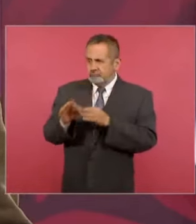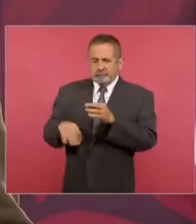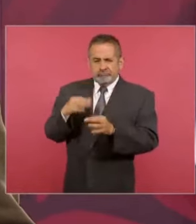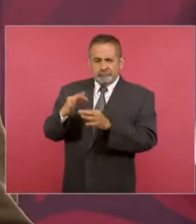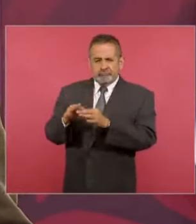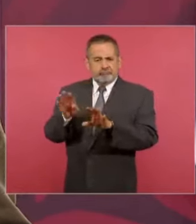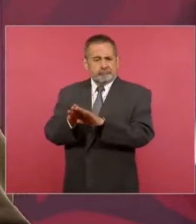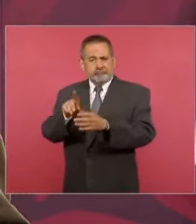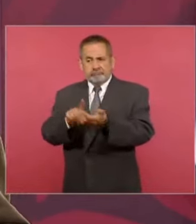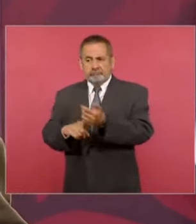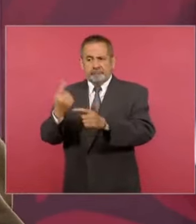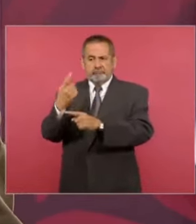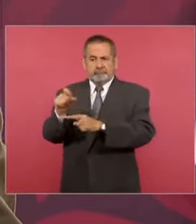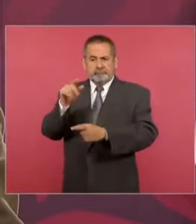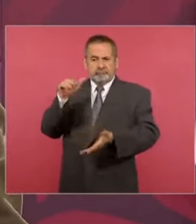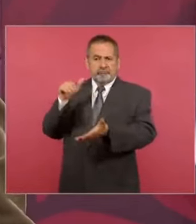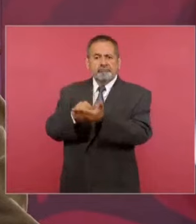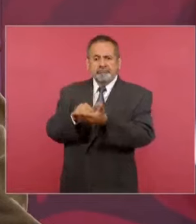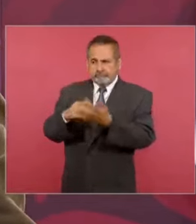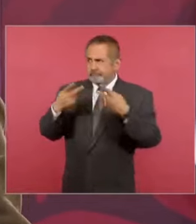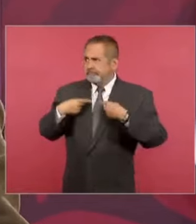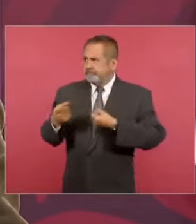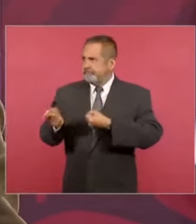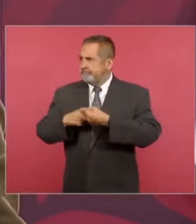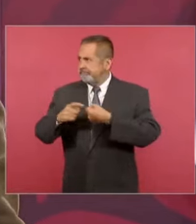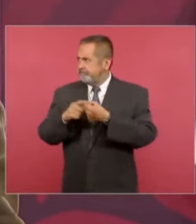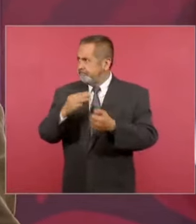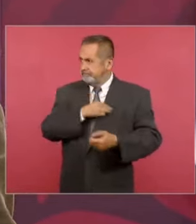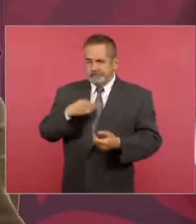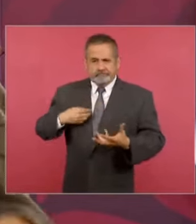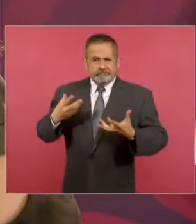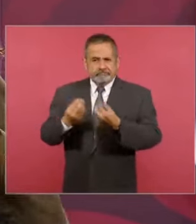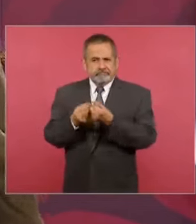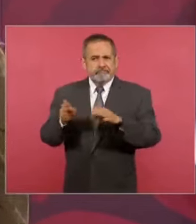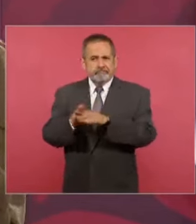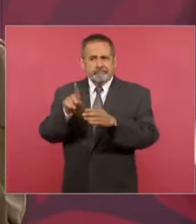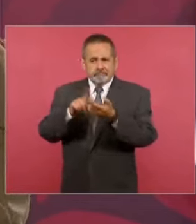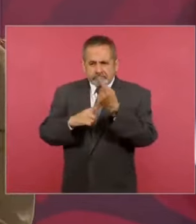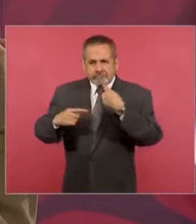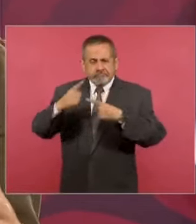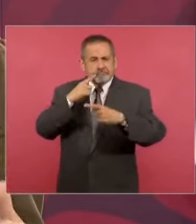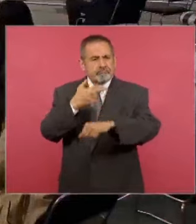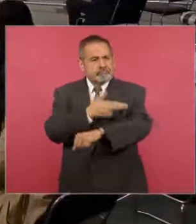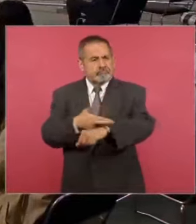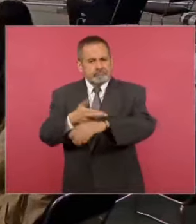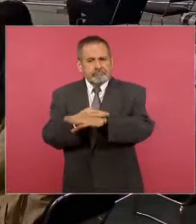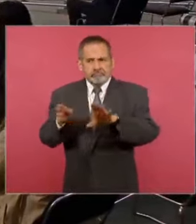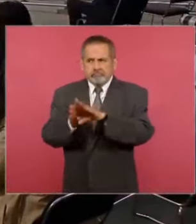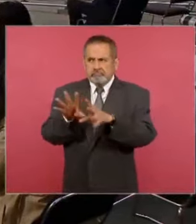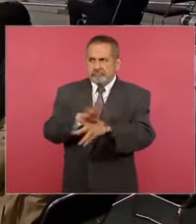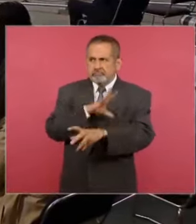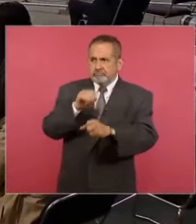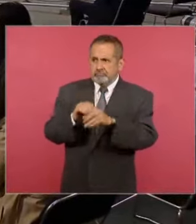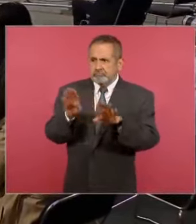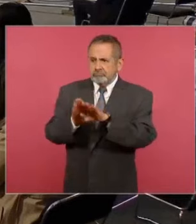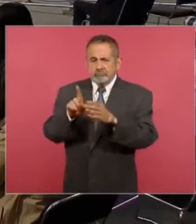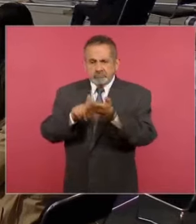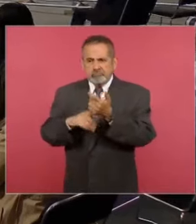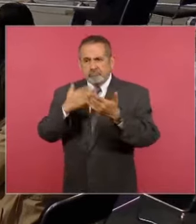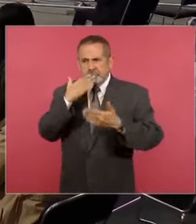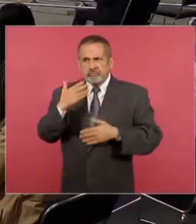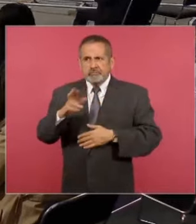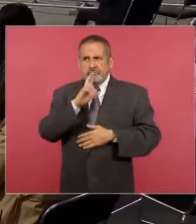tiene ya más de 120 mil elementos, tiene presencia territorial y eso nos ha permitido tener buenos